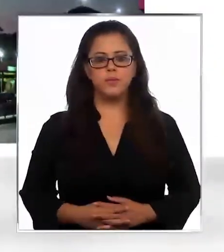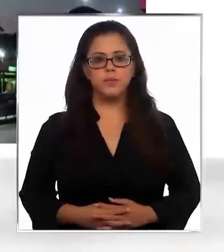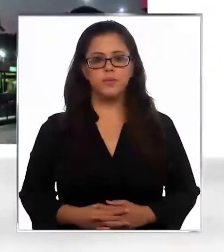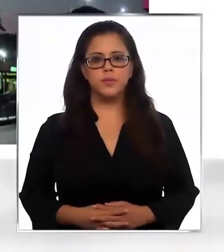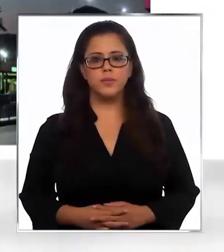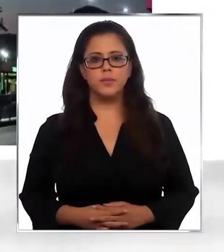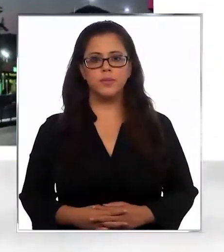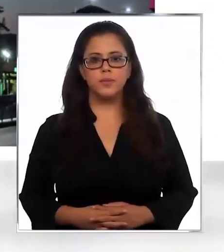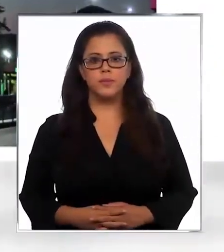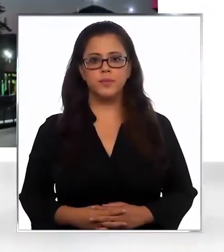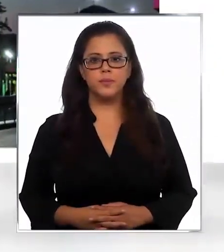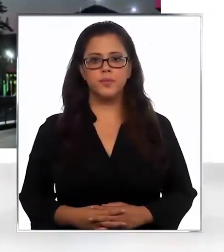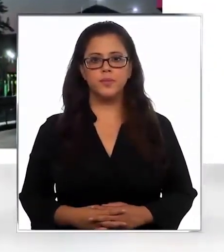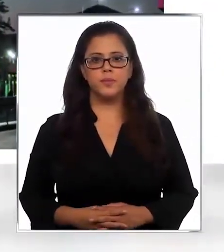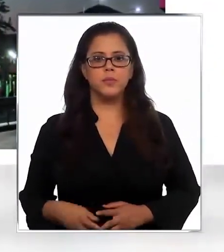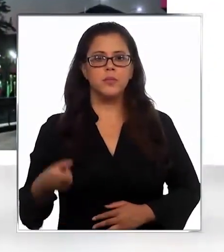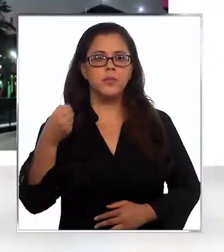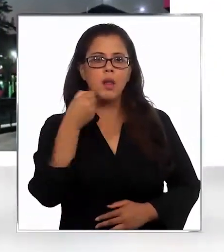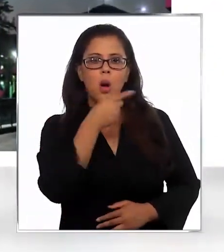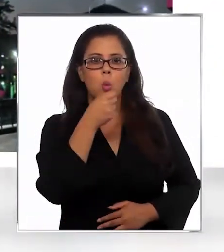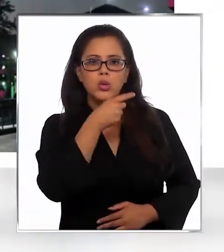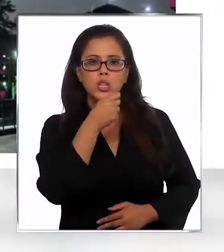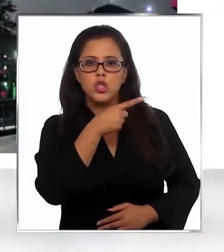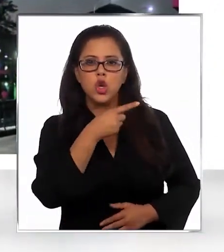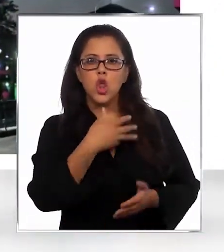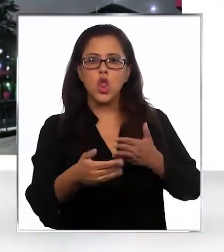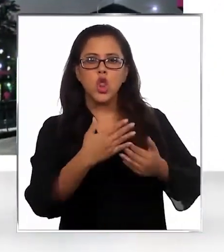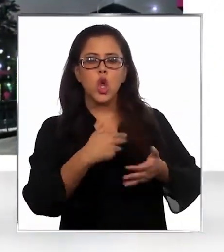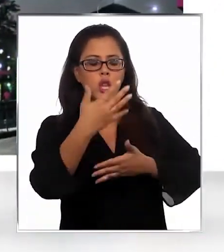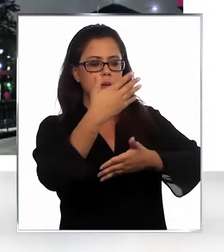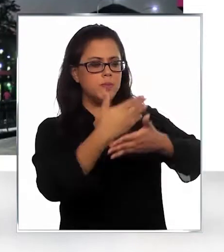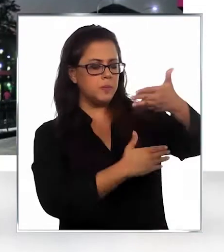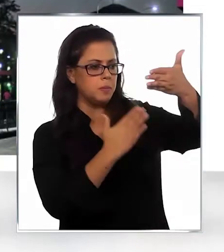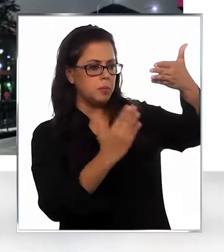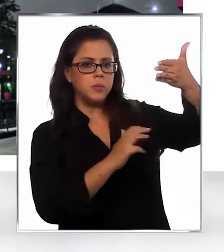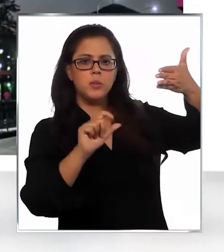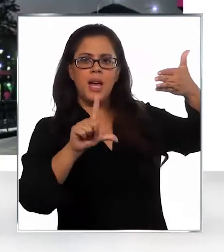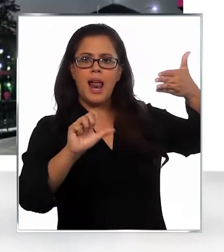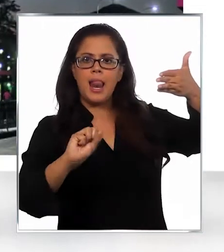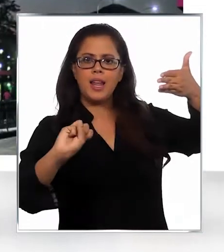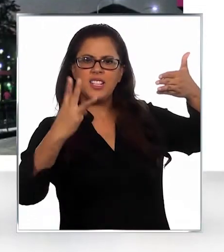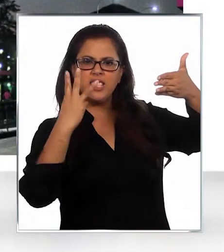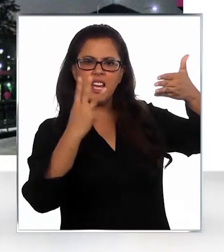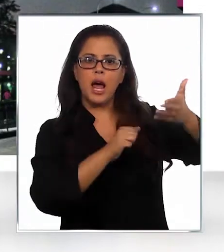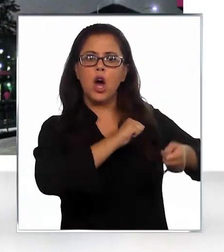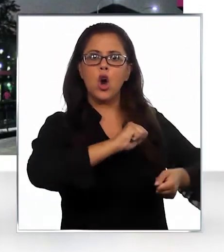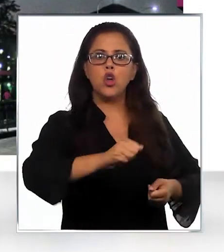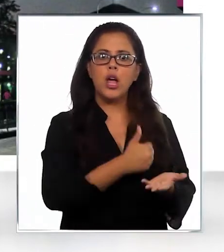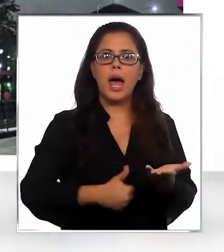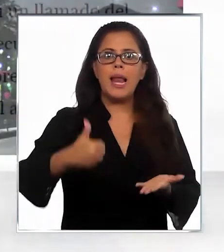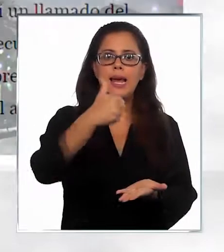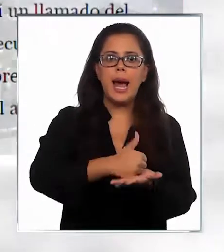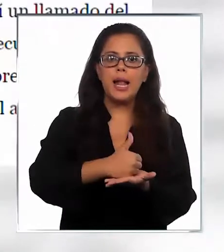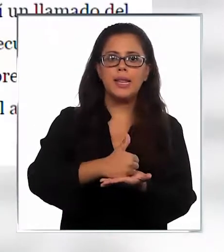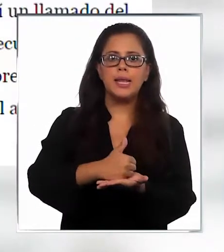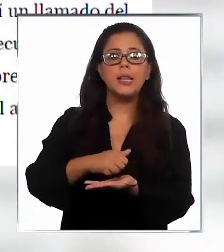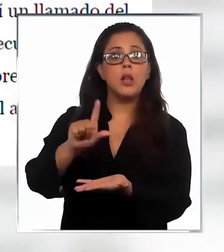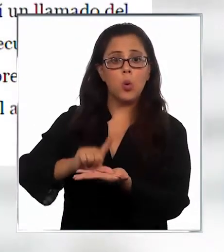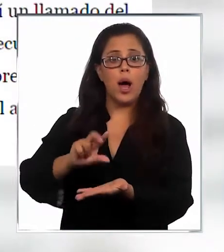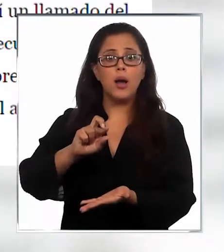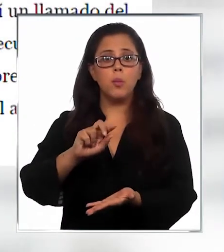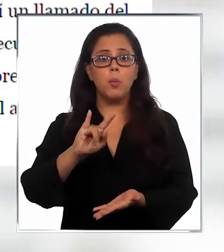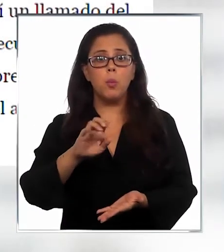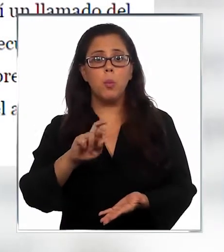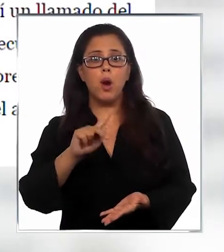Una grave acusación se conoció en las páginas del diario La Tercera contra el alcalde de Puerto Natales. El medio capitalino